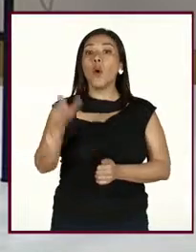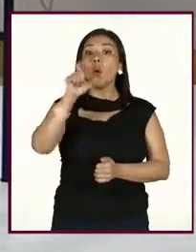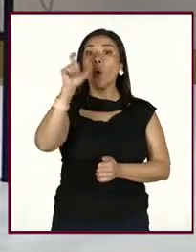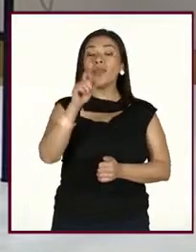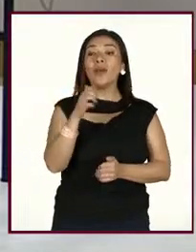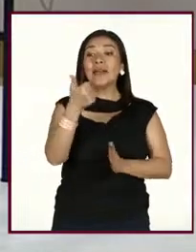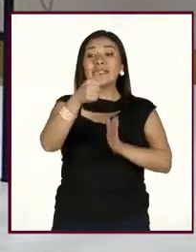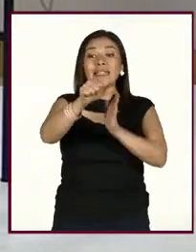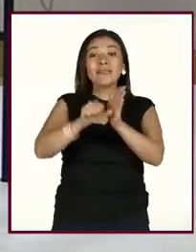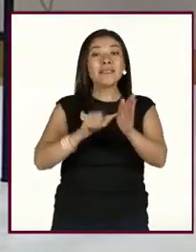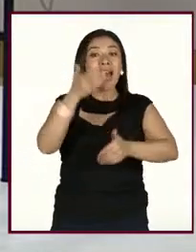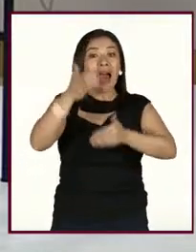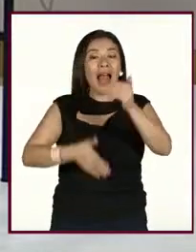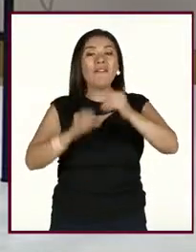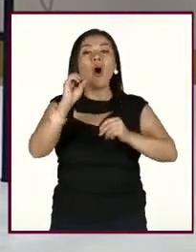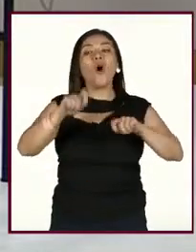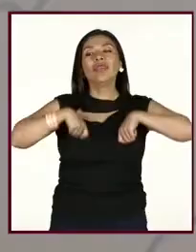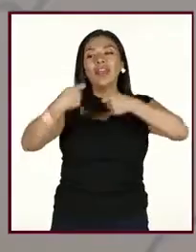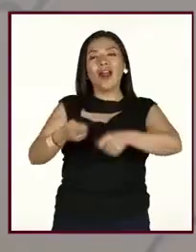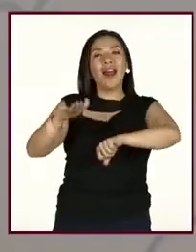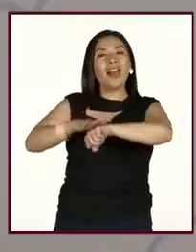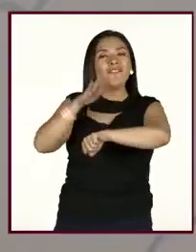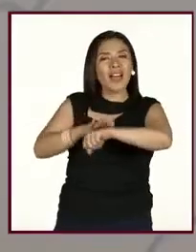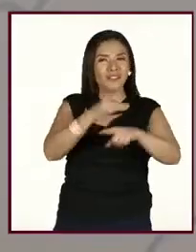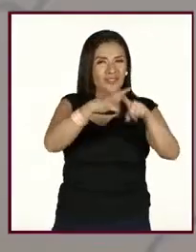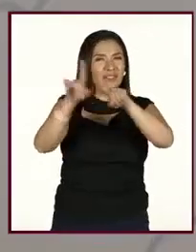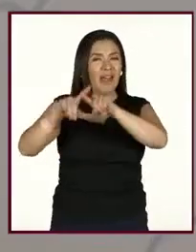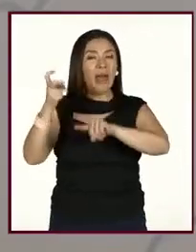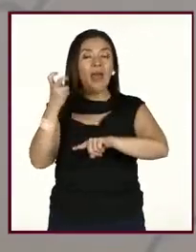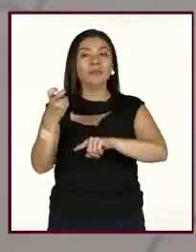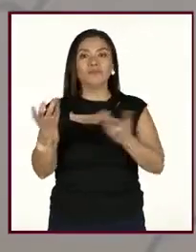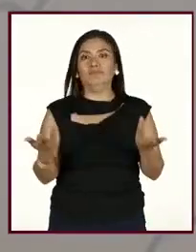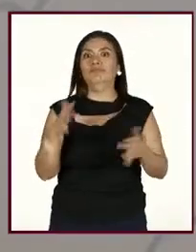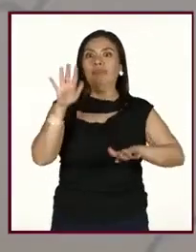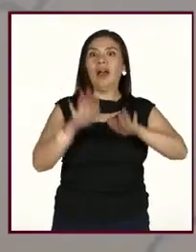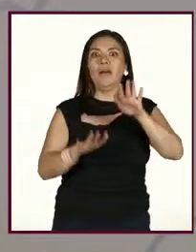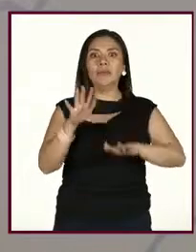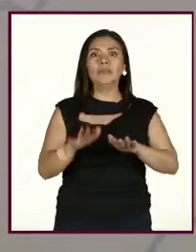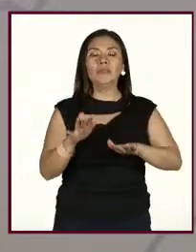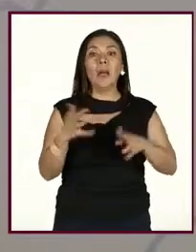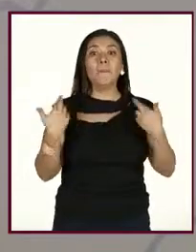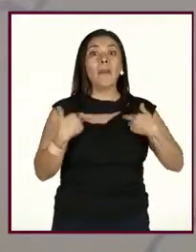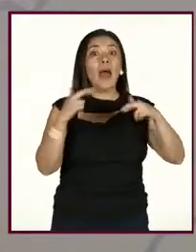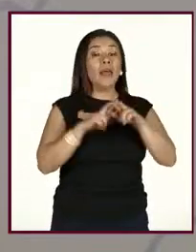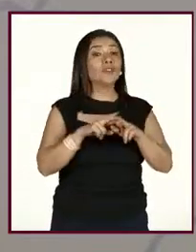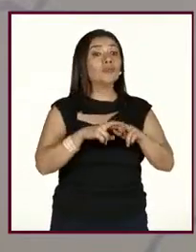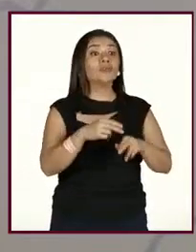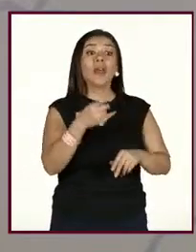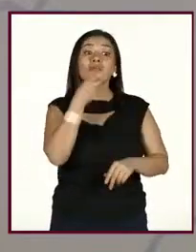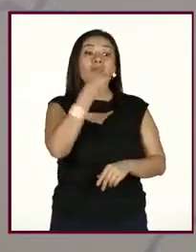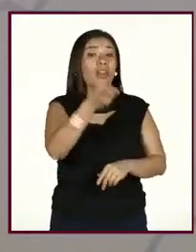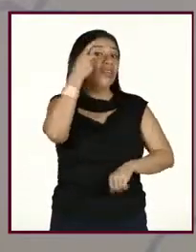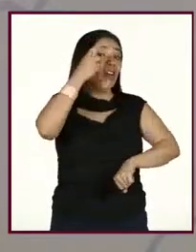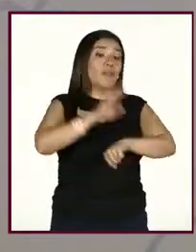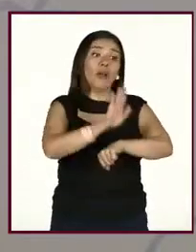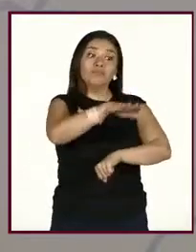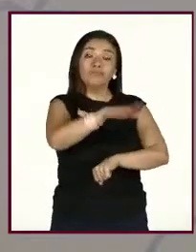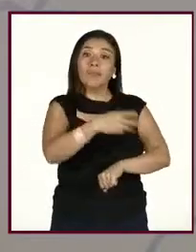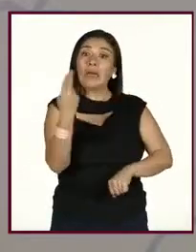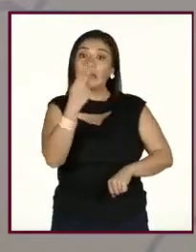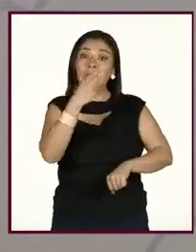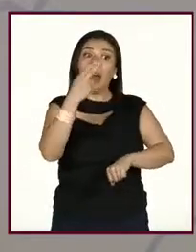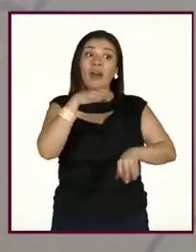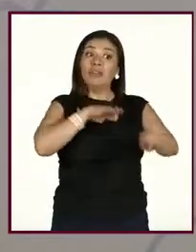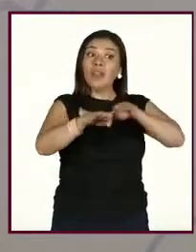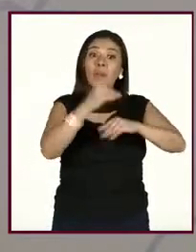los semestres o que hay que entregar calificaciones, pues a veces es como que le dicen tienes para tal fecha y es sí o sí te llevas trabajo